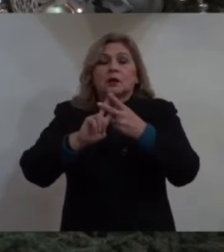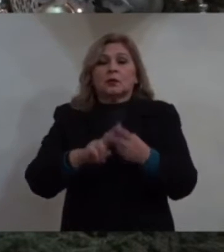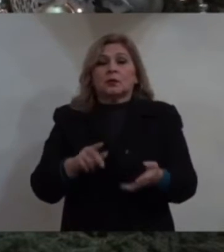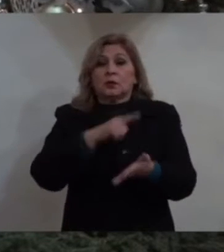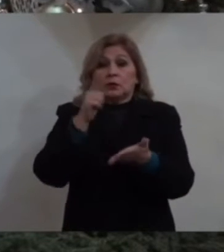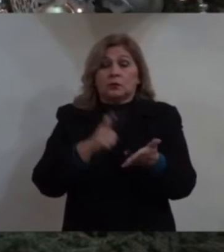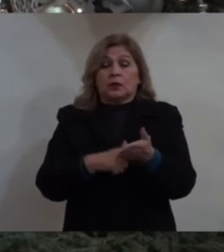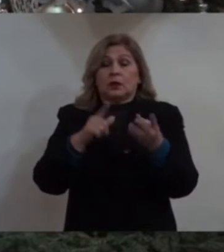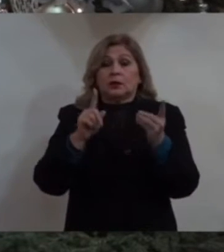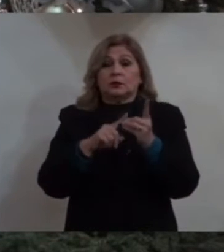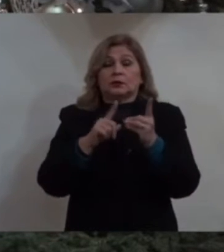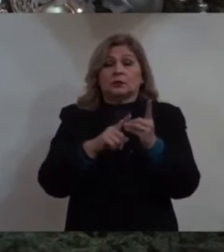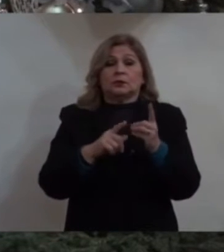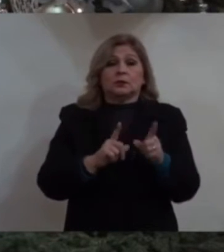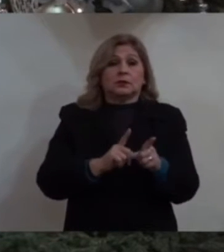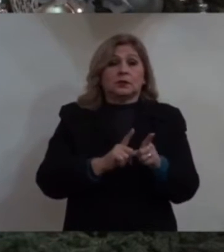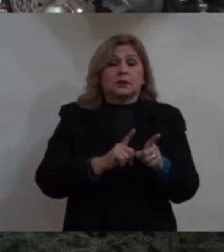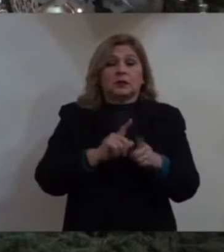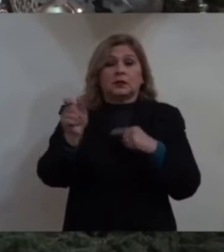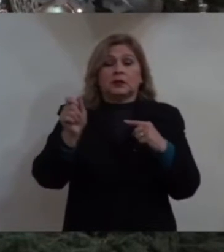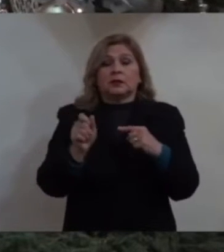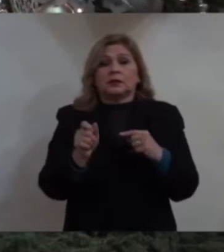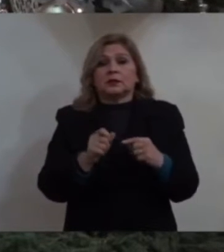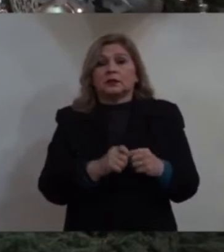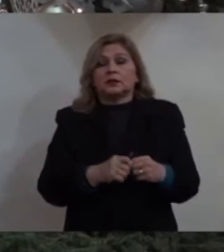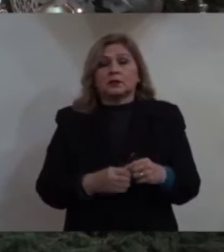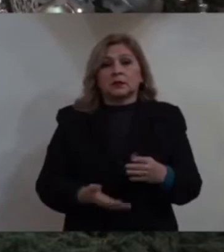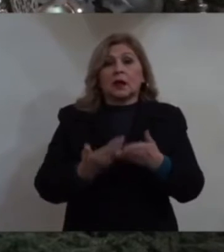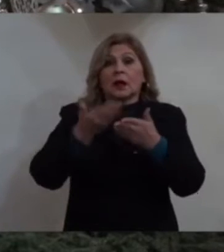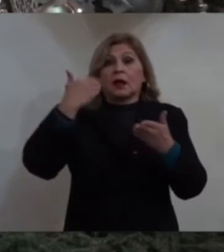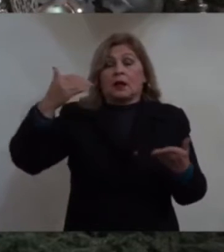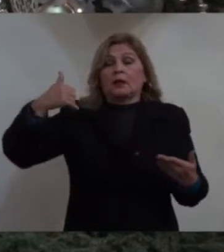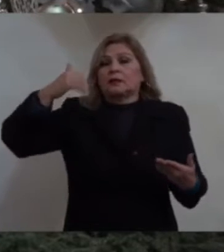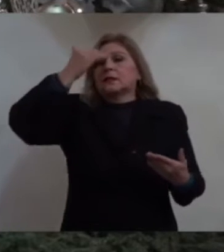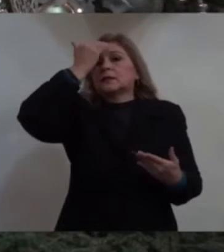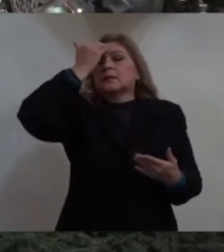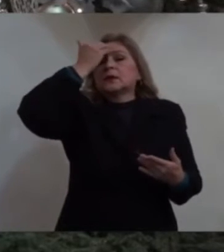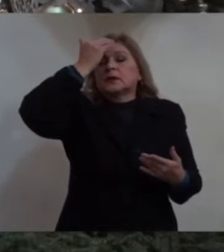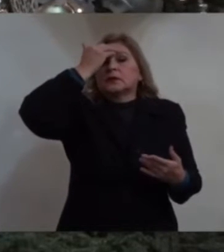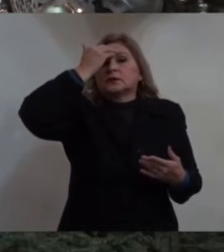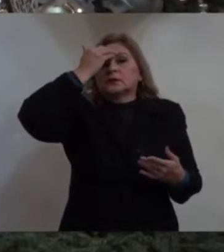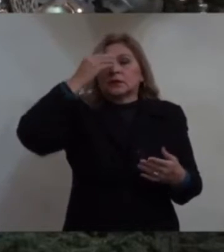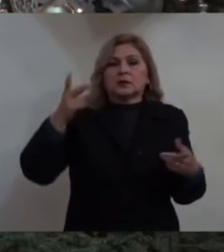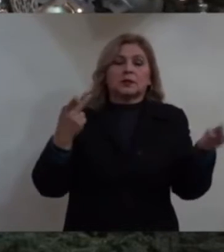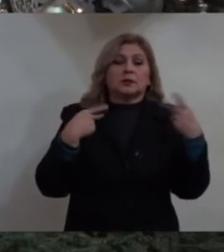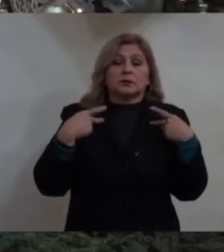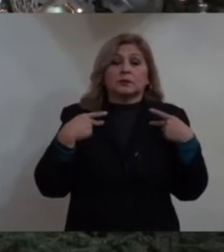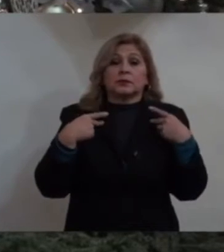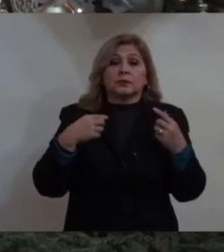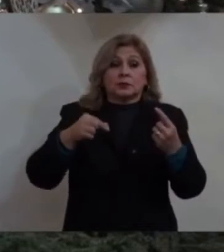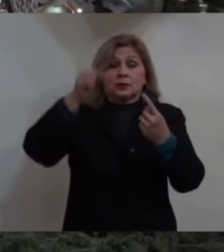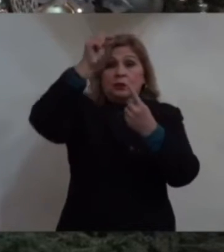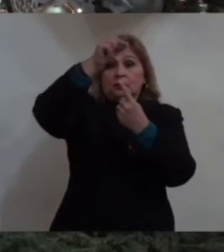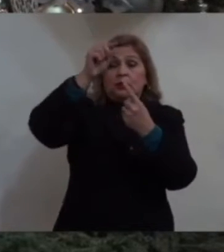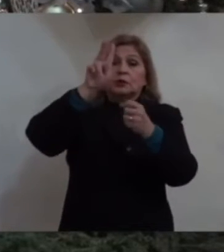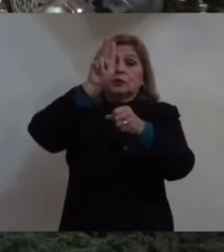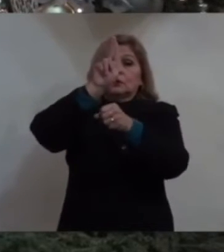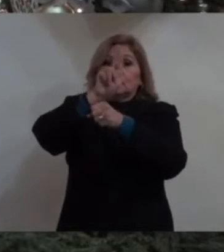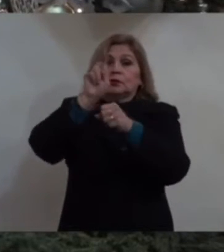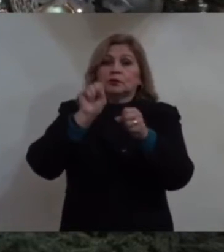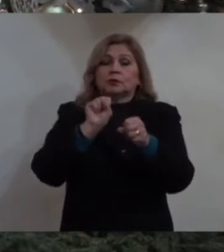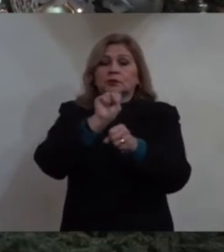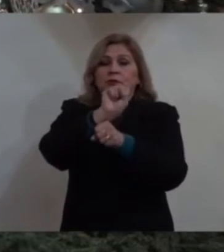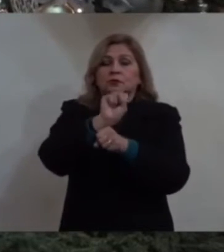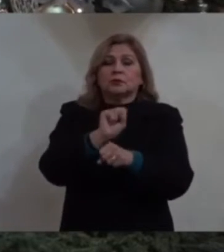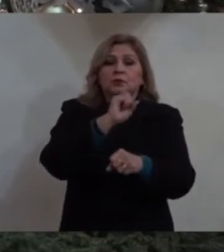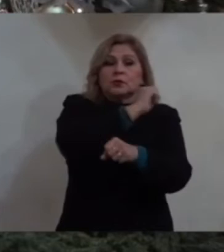Antiguamente, la gente para conocer los puntos cardinales, norte, sureste y oeste,